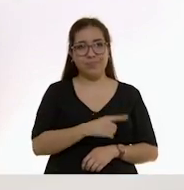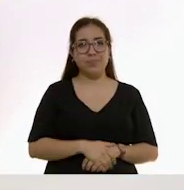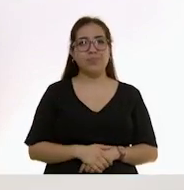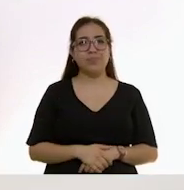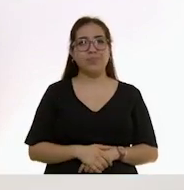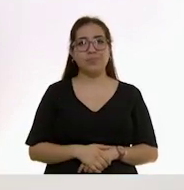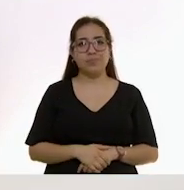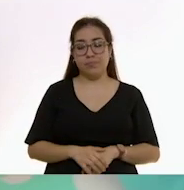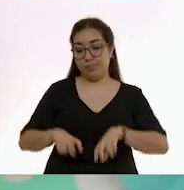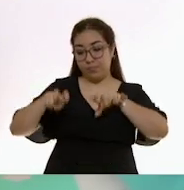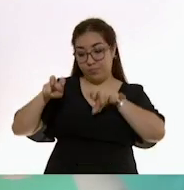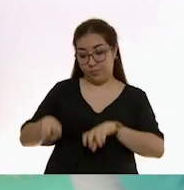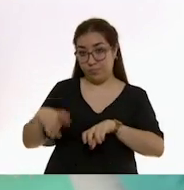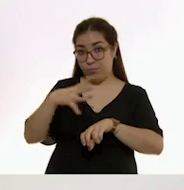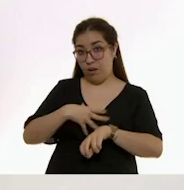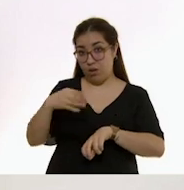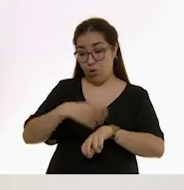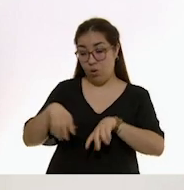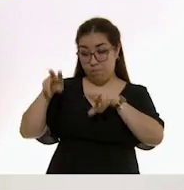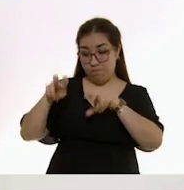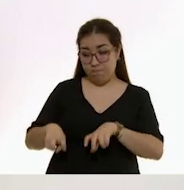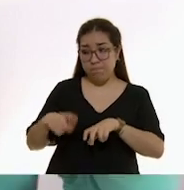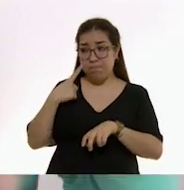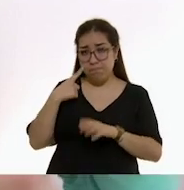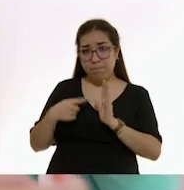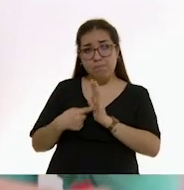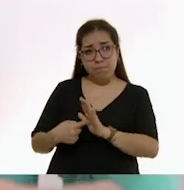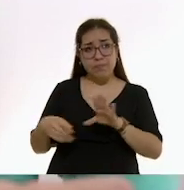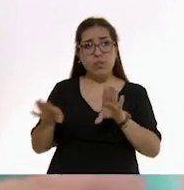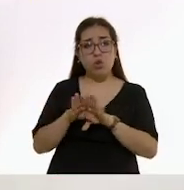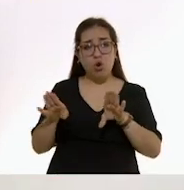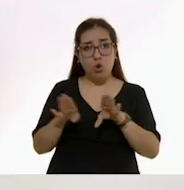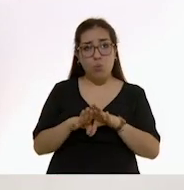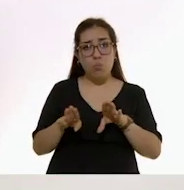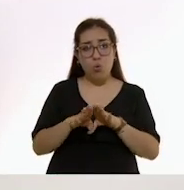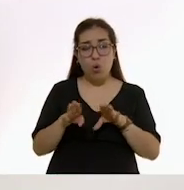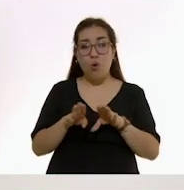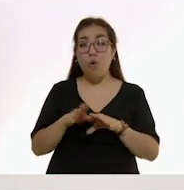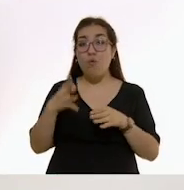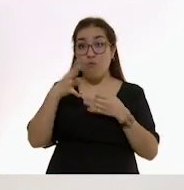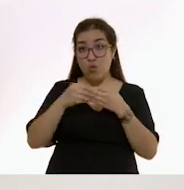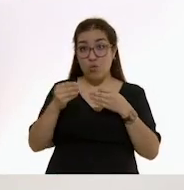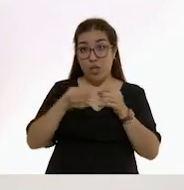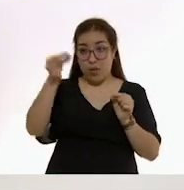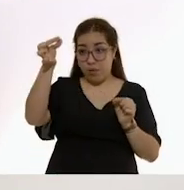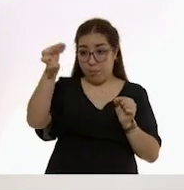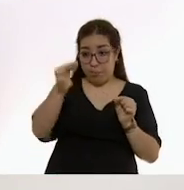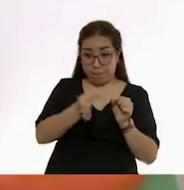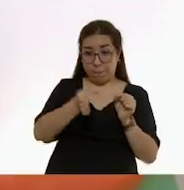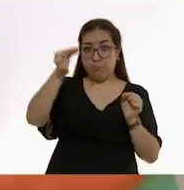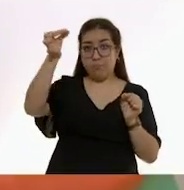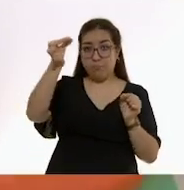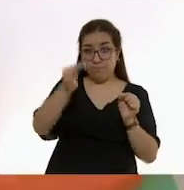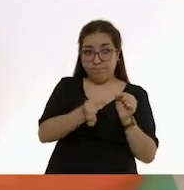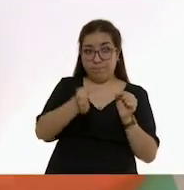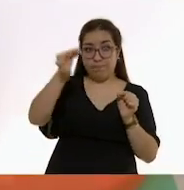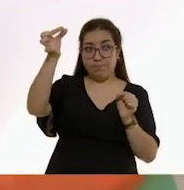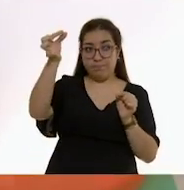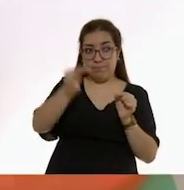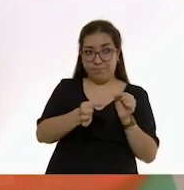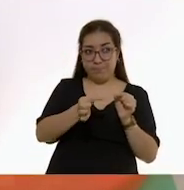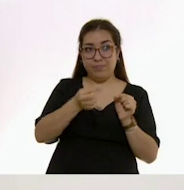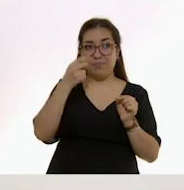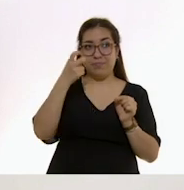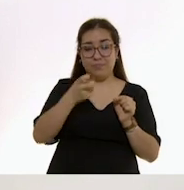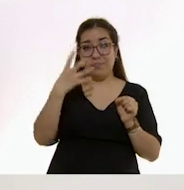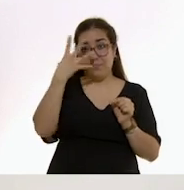Siéntate con tu hijo o hija y muéstrale cómo insertar la fruta en tu agitador. Crea un divertido y delicioso